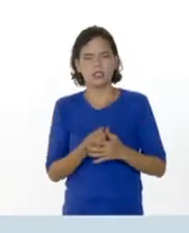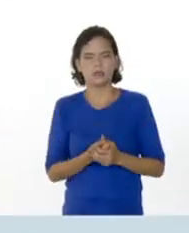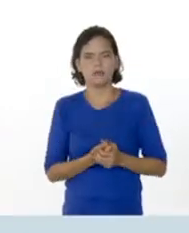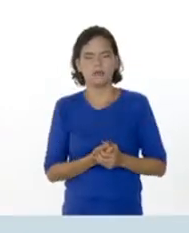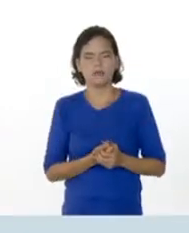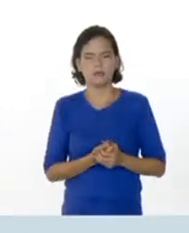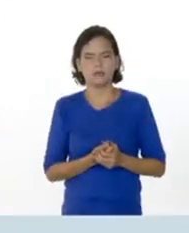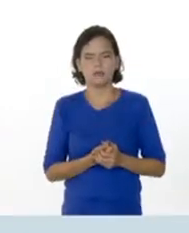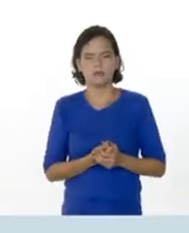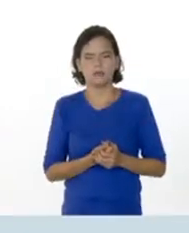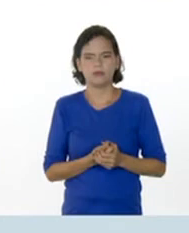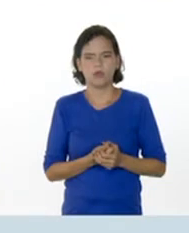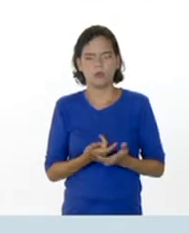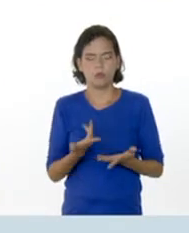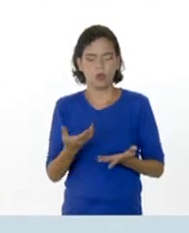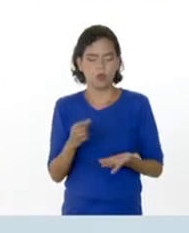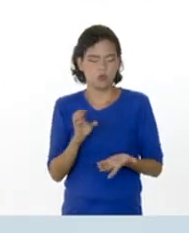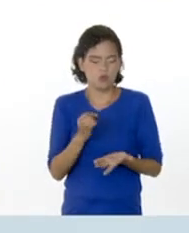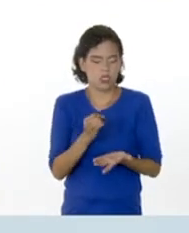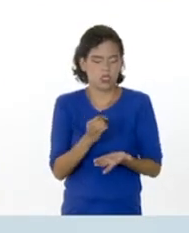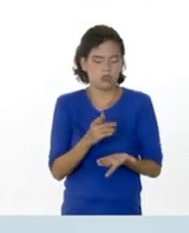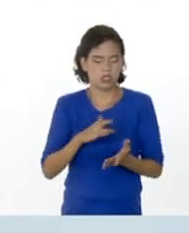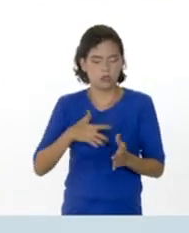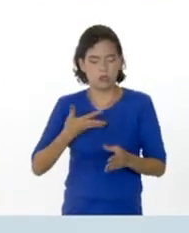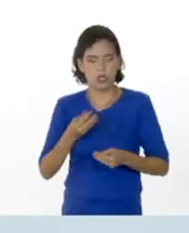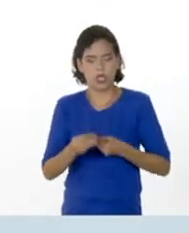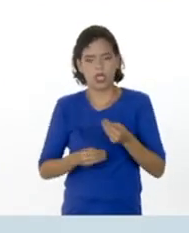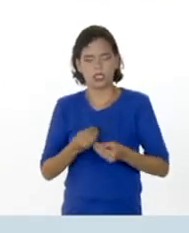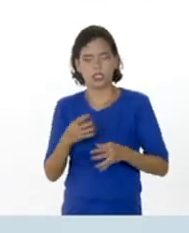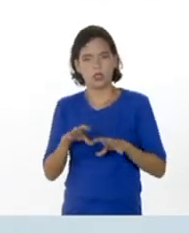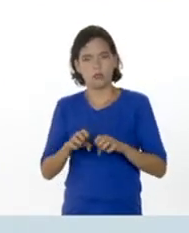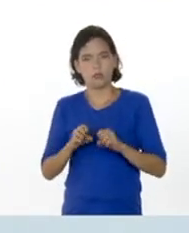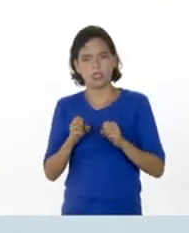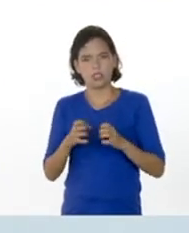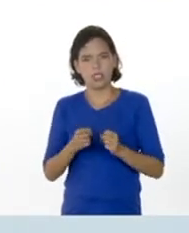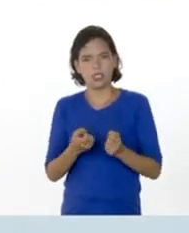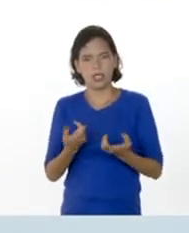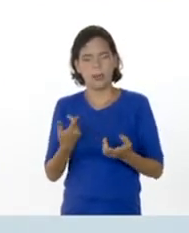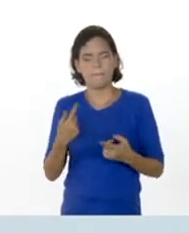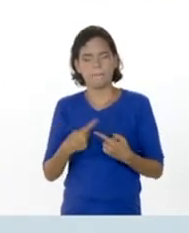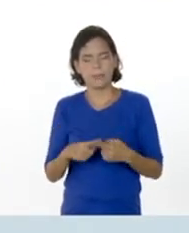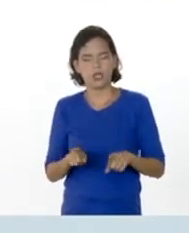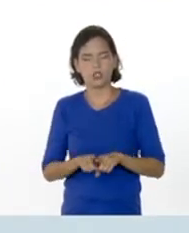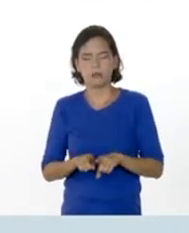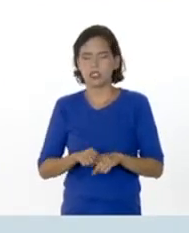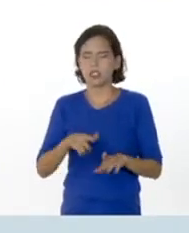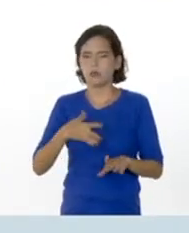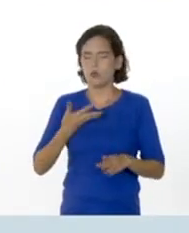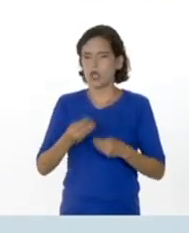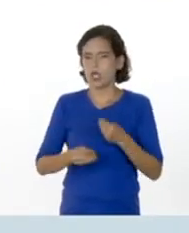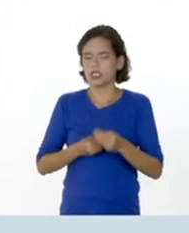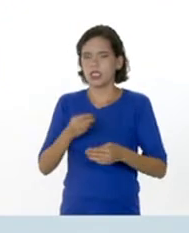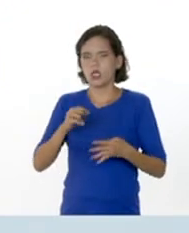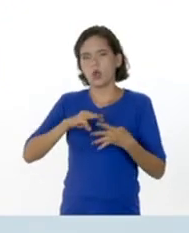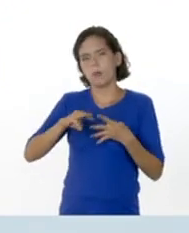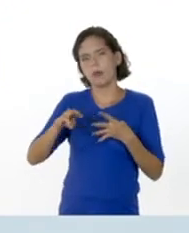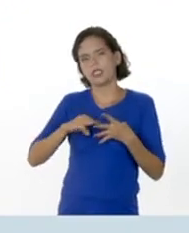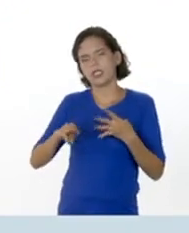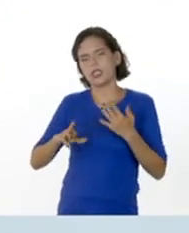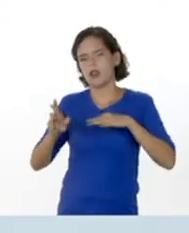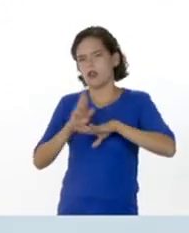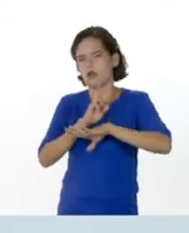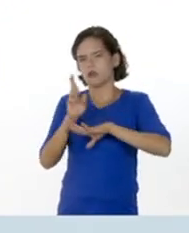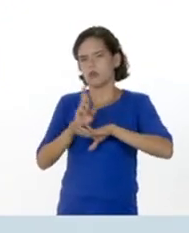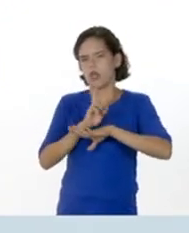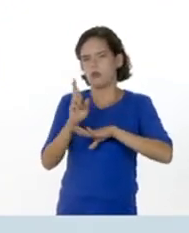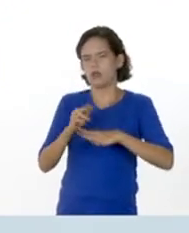por modelos que se pueden hacer con plastilina, pero también se pueden hacer con material de provecho. Al ser tridimensionales, o podemos